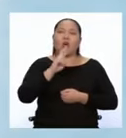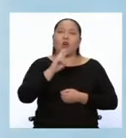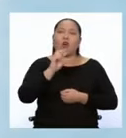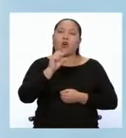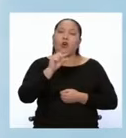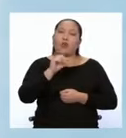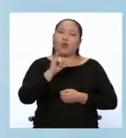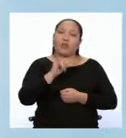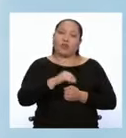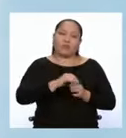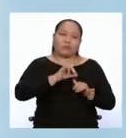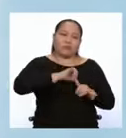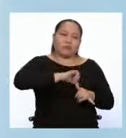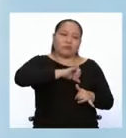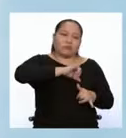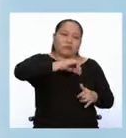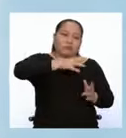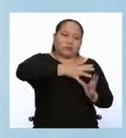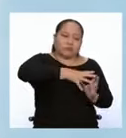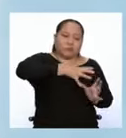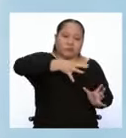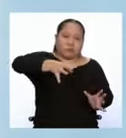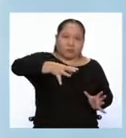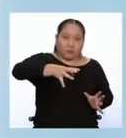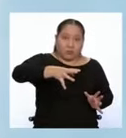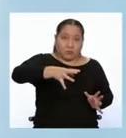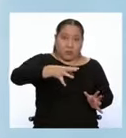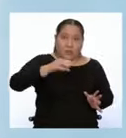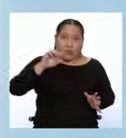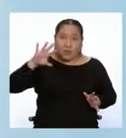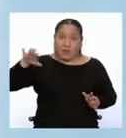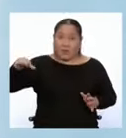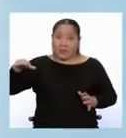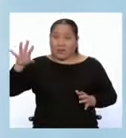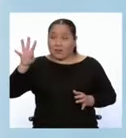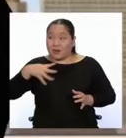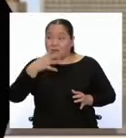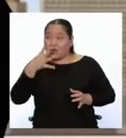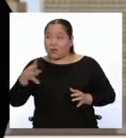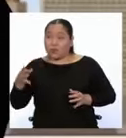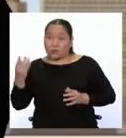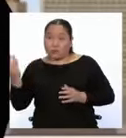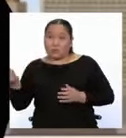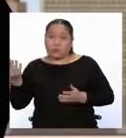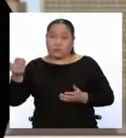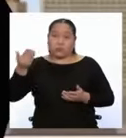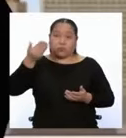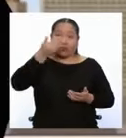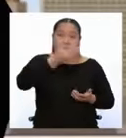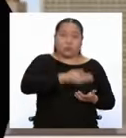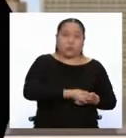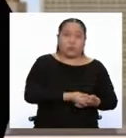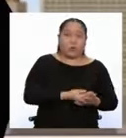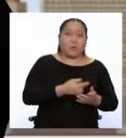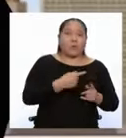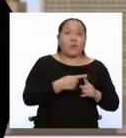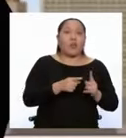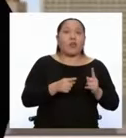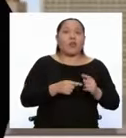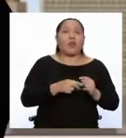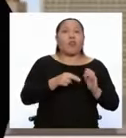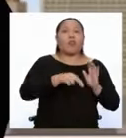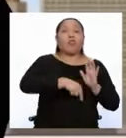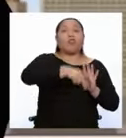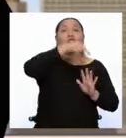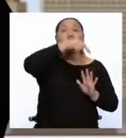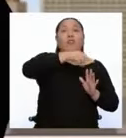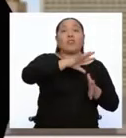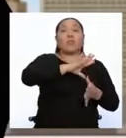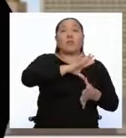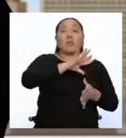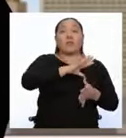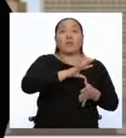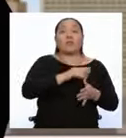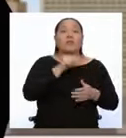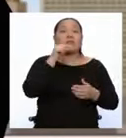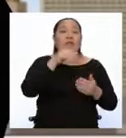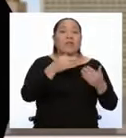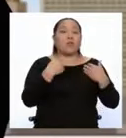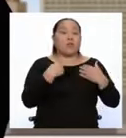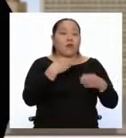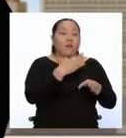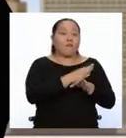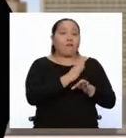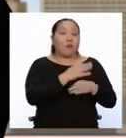Fueron un montón de lugares. Realmente fue una población enorme. Pero los norteamericanos tuvieron una estructura social y